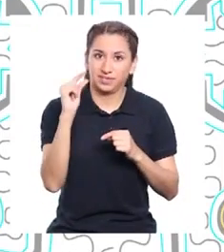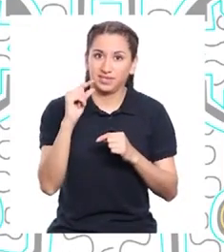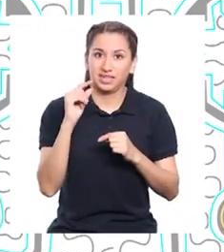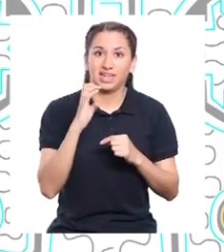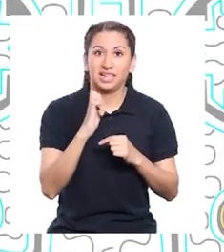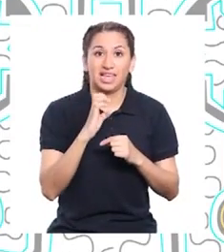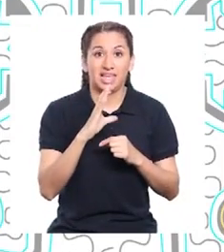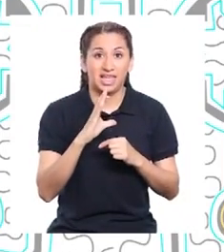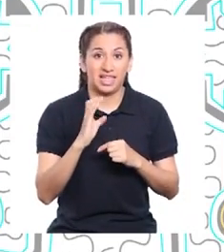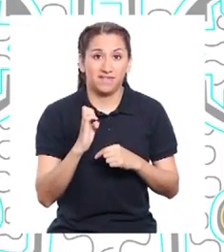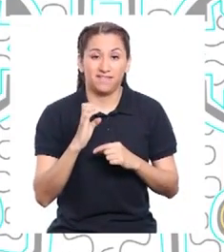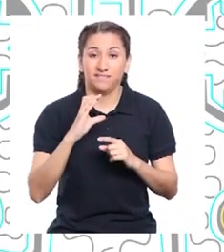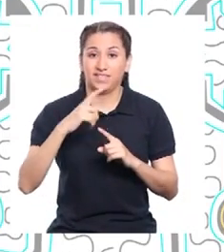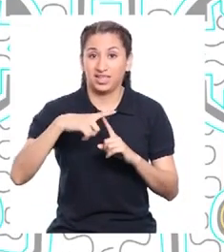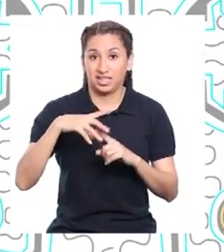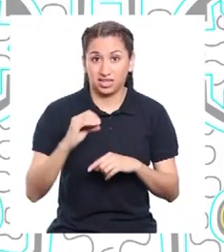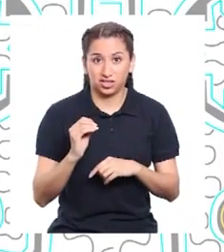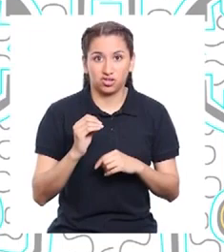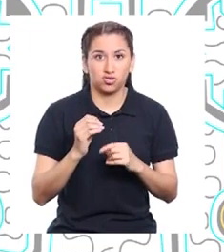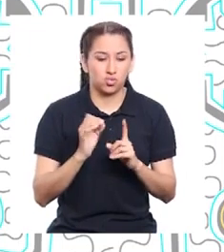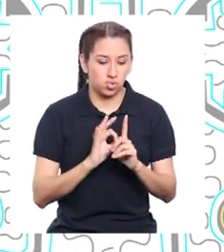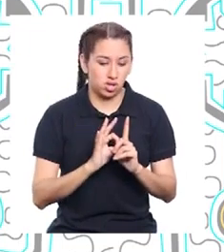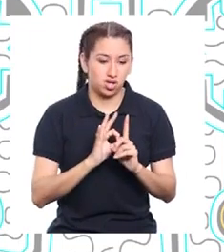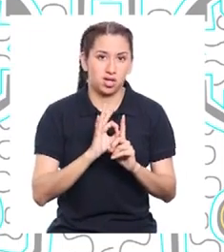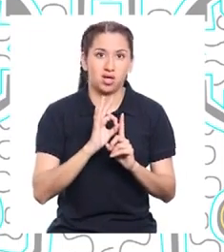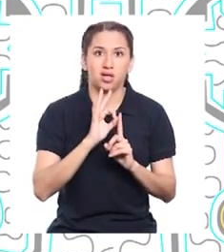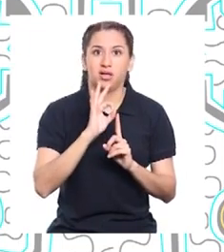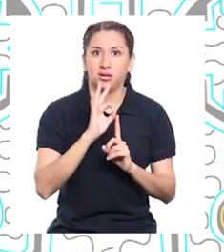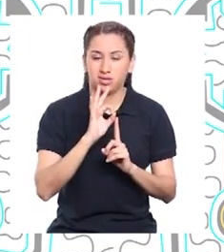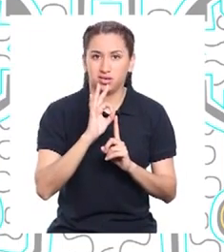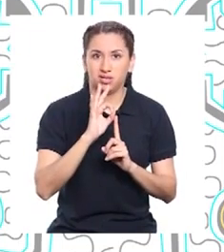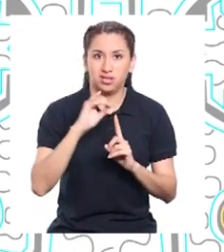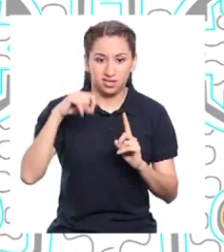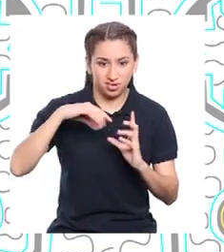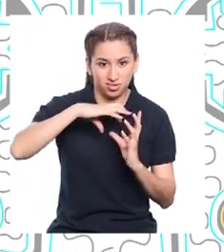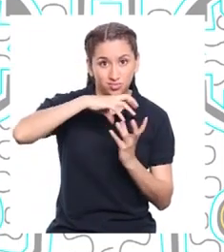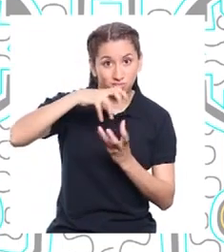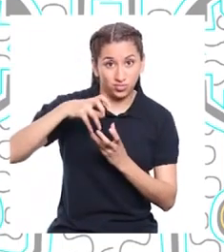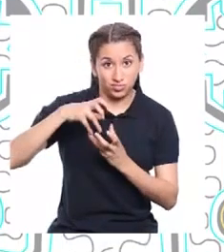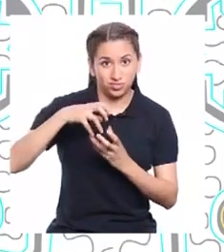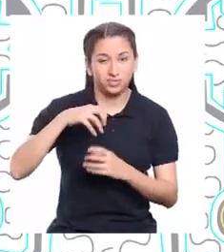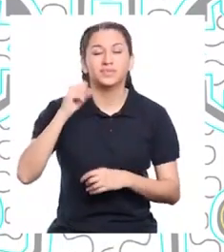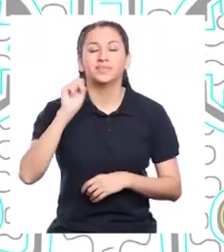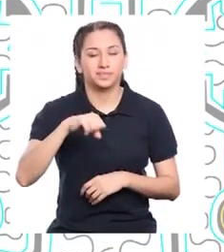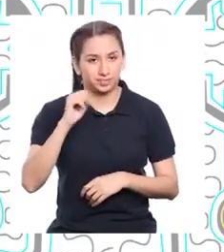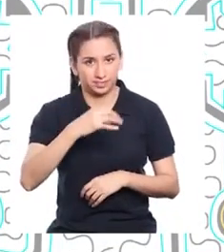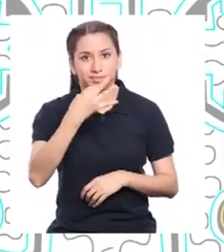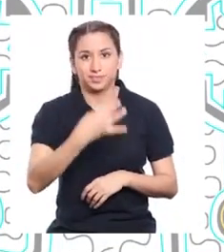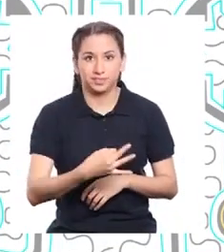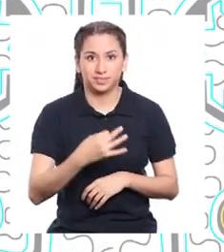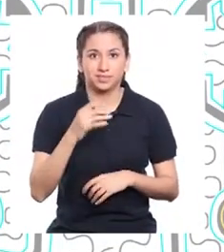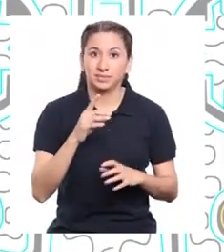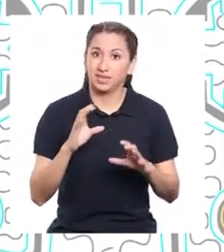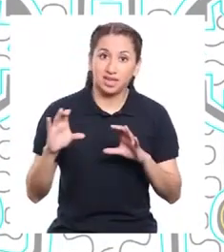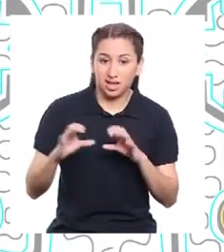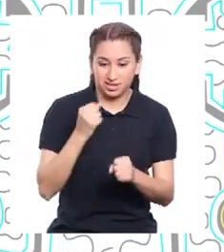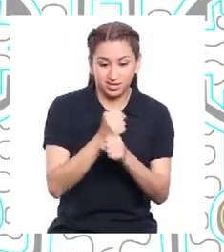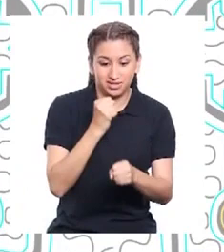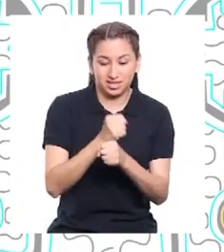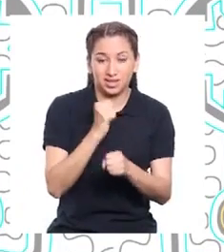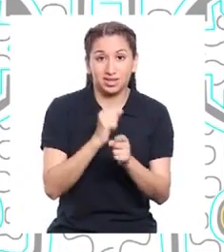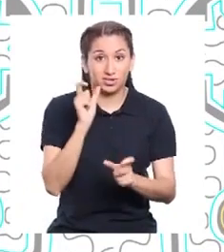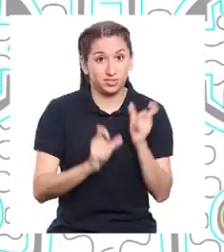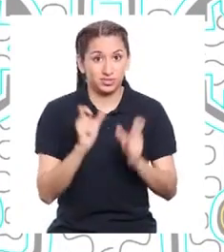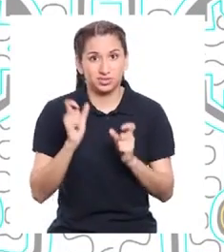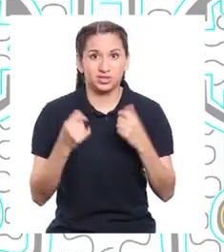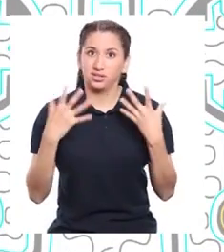de efecto invernadero hacen que aumente la temperatura del planeta. Exacto. Las actividades humanas